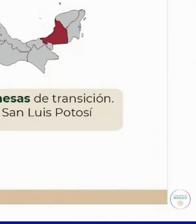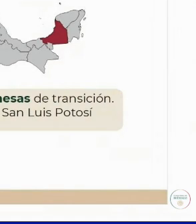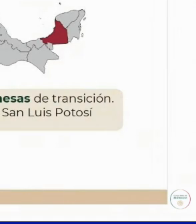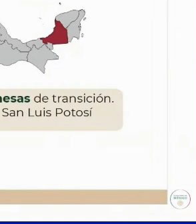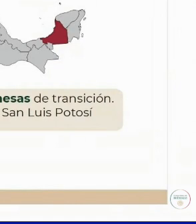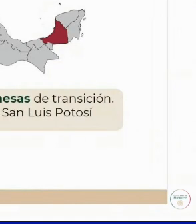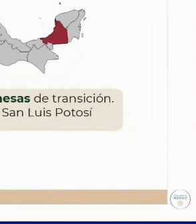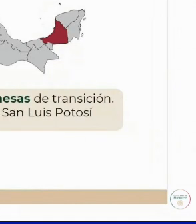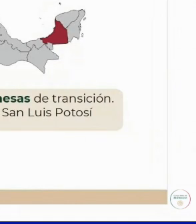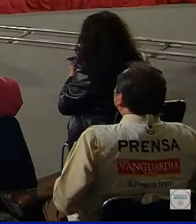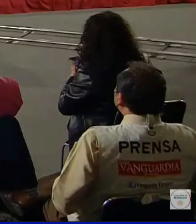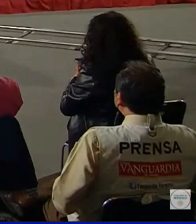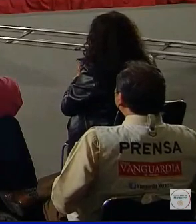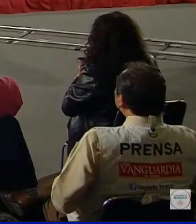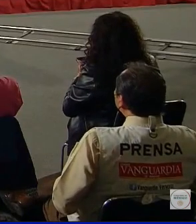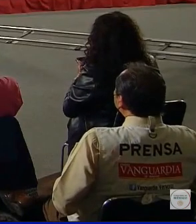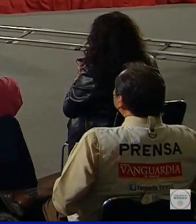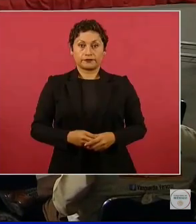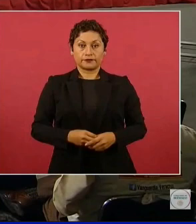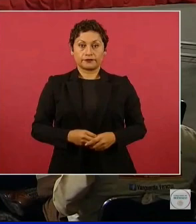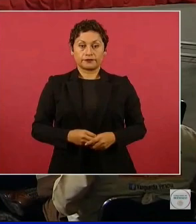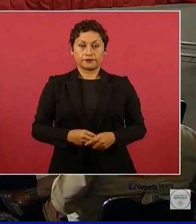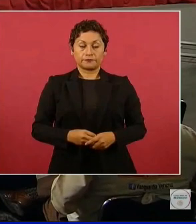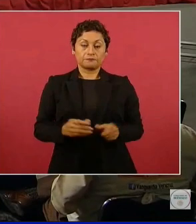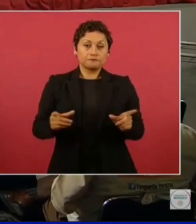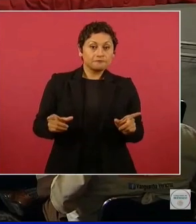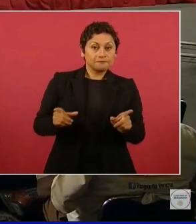de Michoacán. Sería todo por los aparte, señor presidente. Gracias.